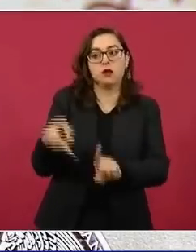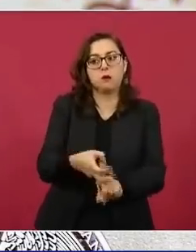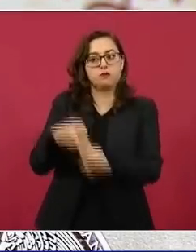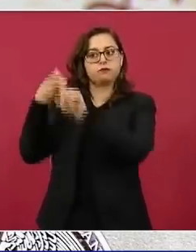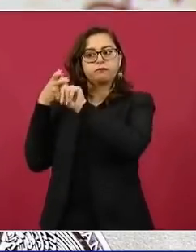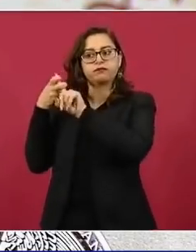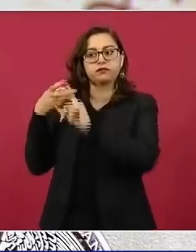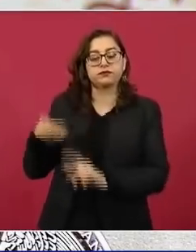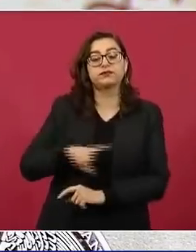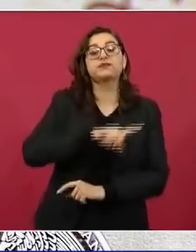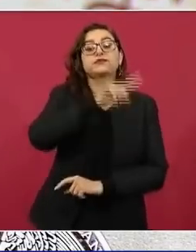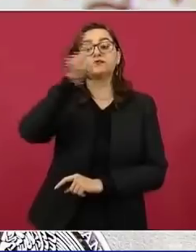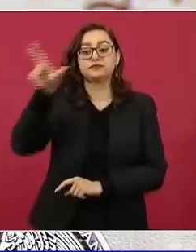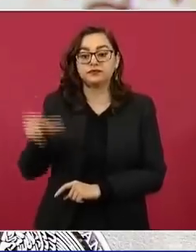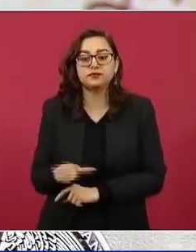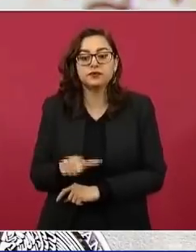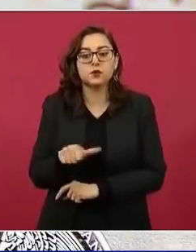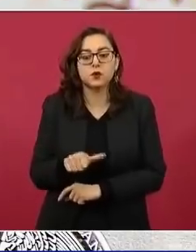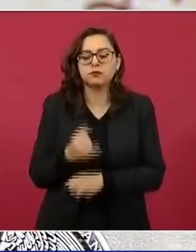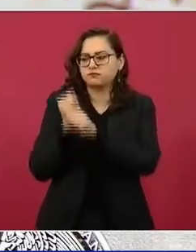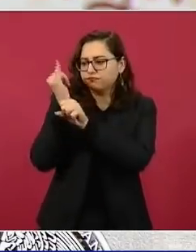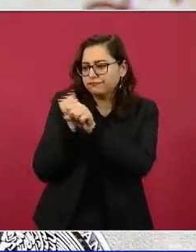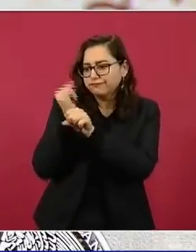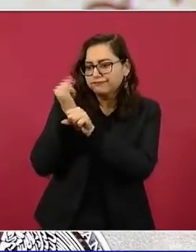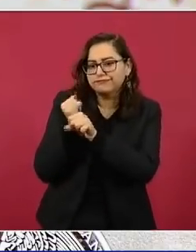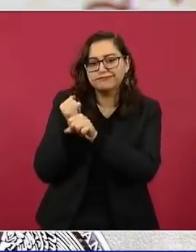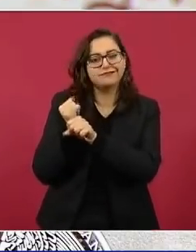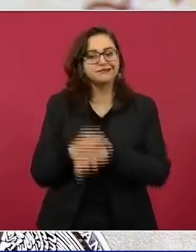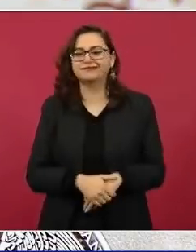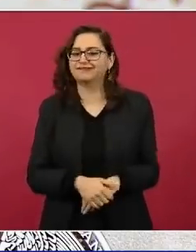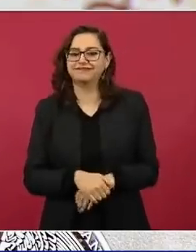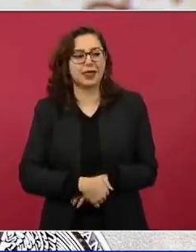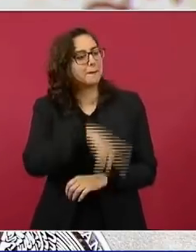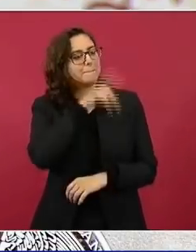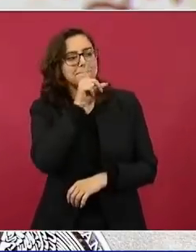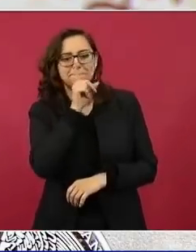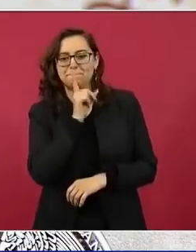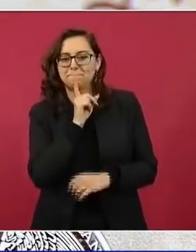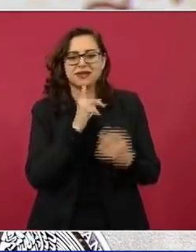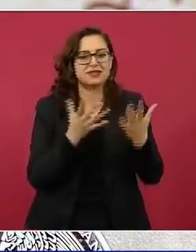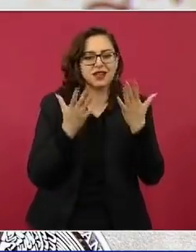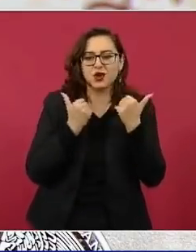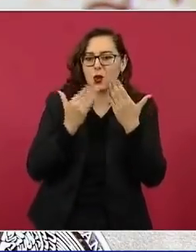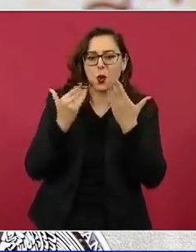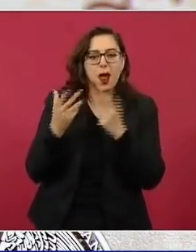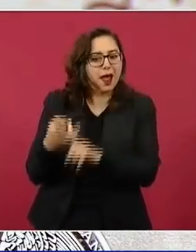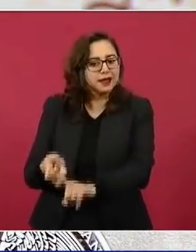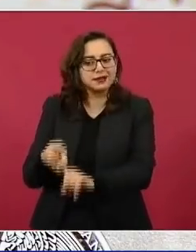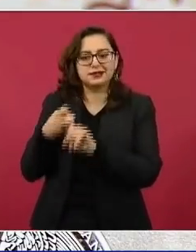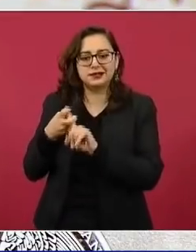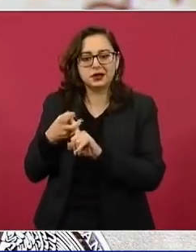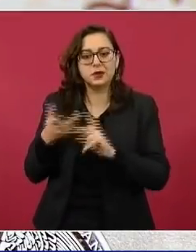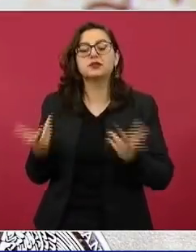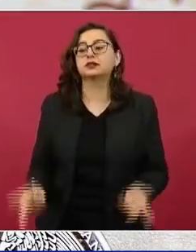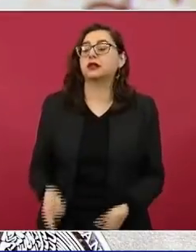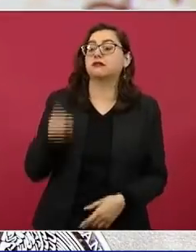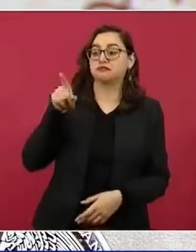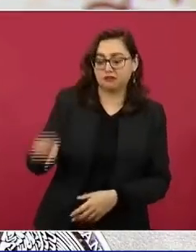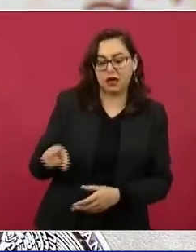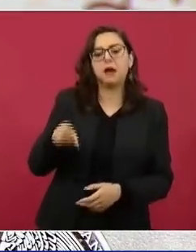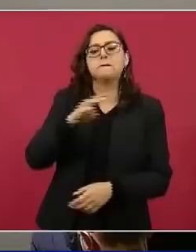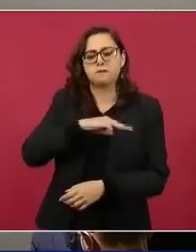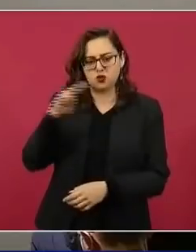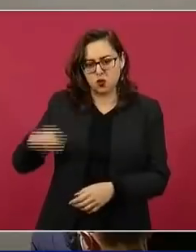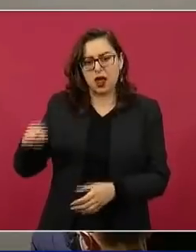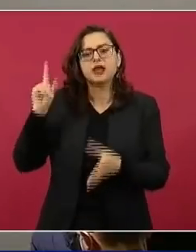que fue desmentido tras una investigación interna. La Corporación Federal aseguró un vehículo que llevaba en su interior